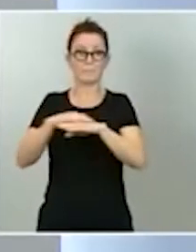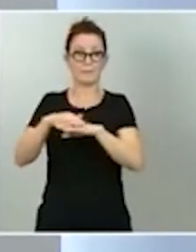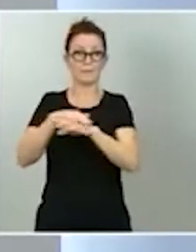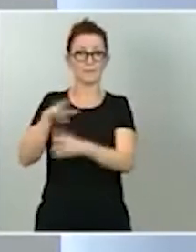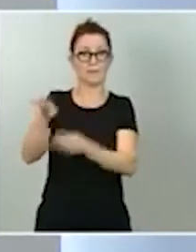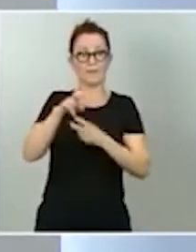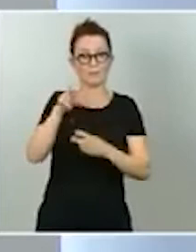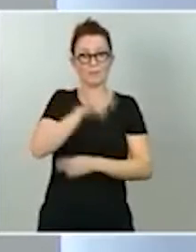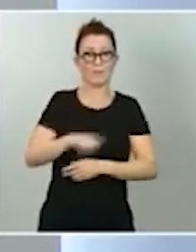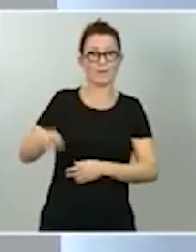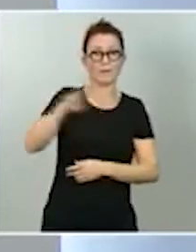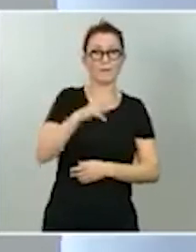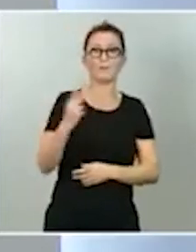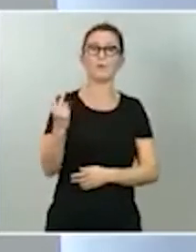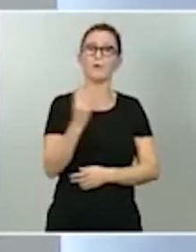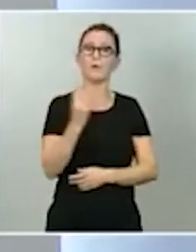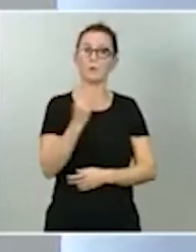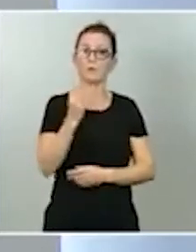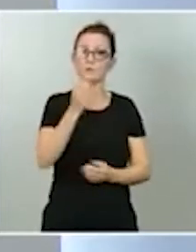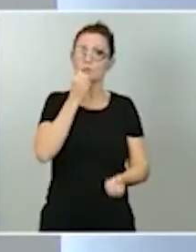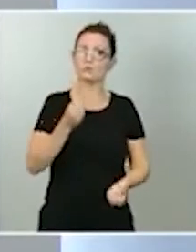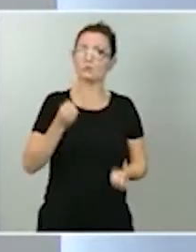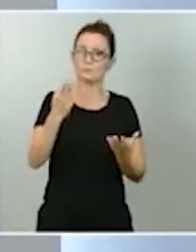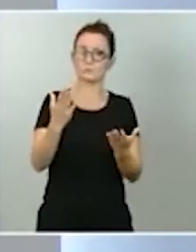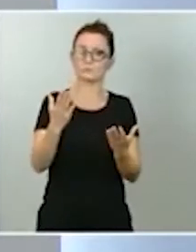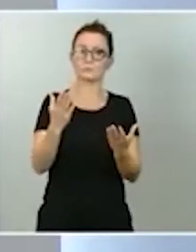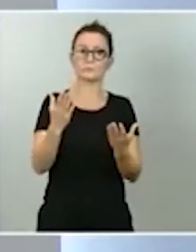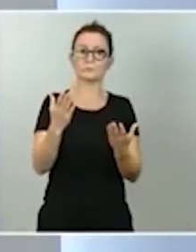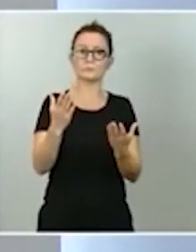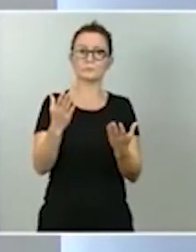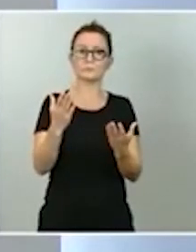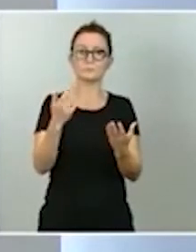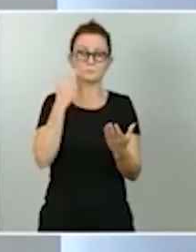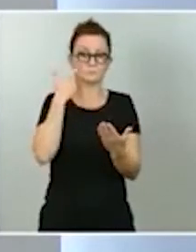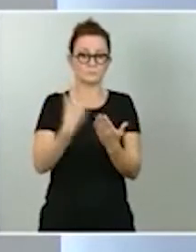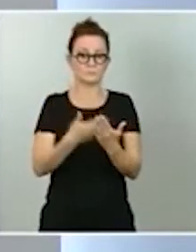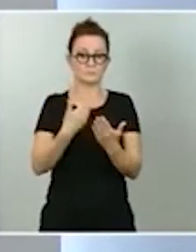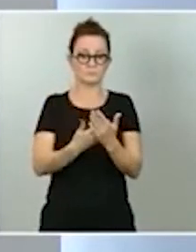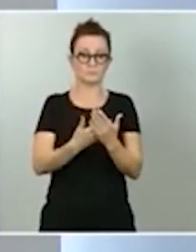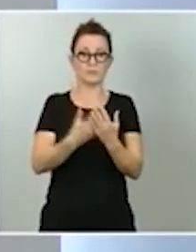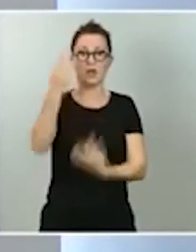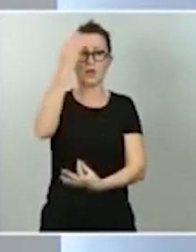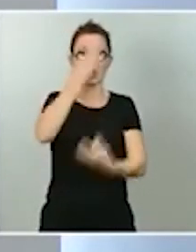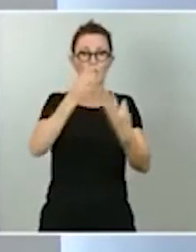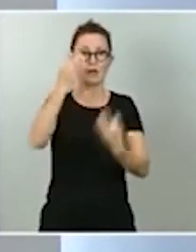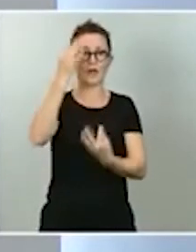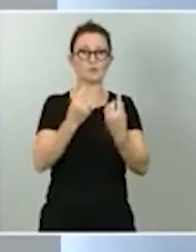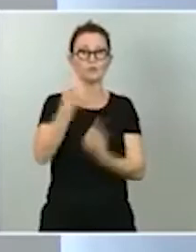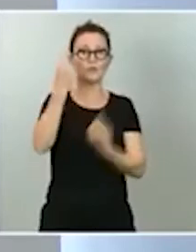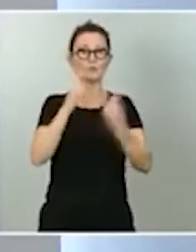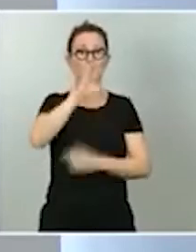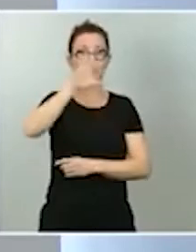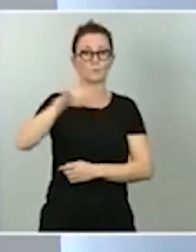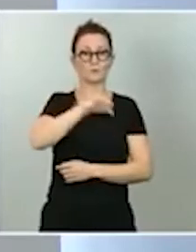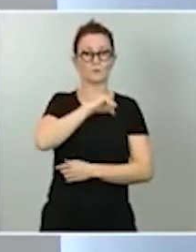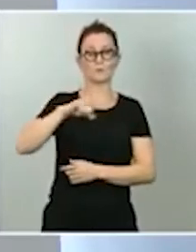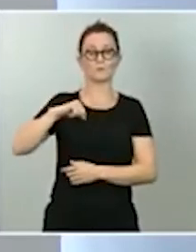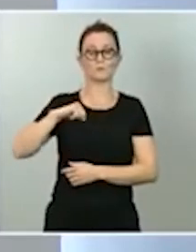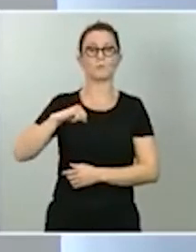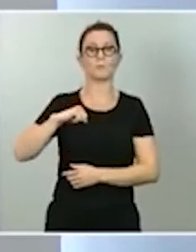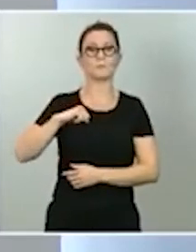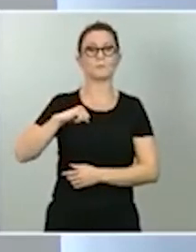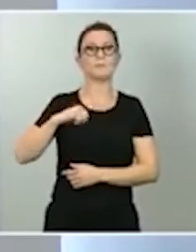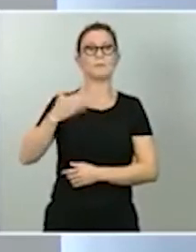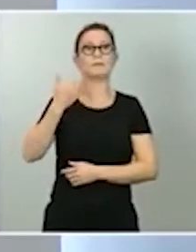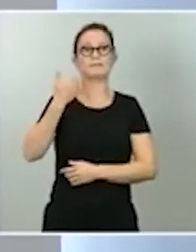estamos viendo y es lo que nos muestran los datos de alta frecuencia de aquellas regiones, de aquellas comunidades autónomas que han atajado con